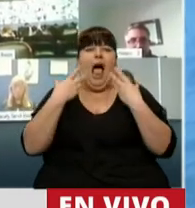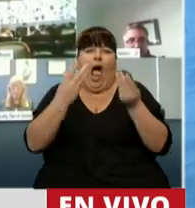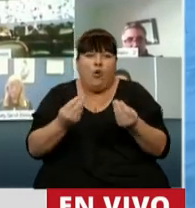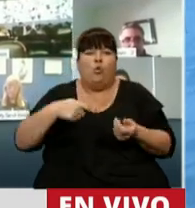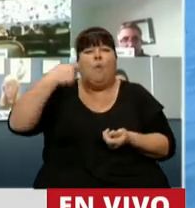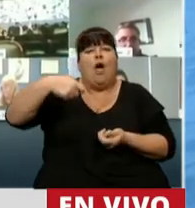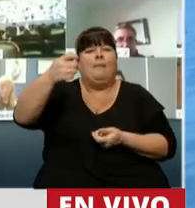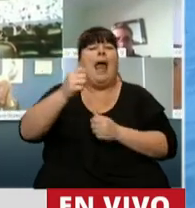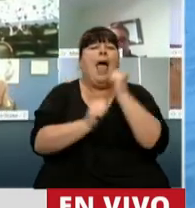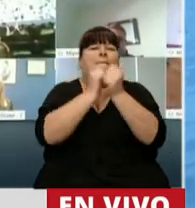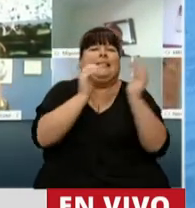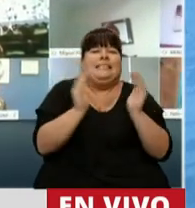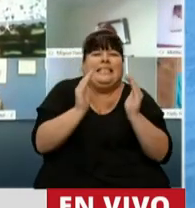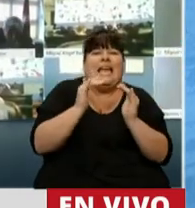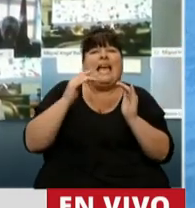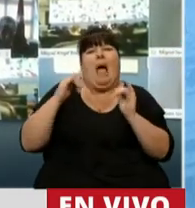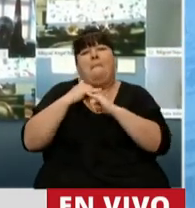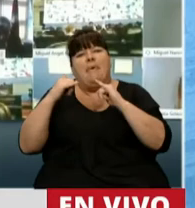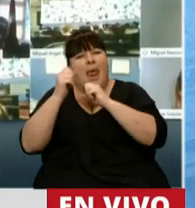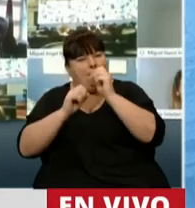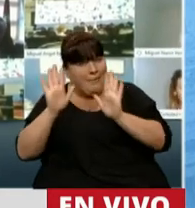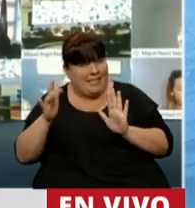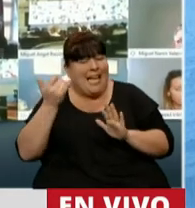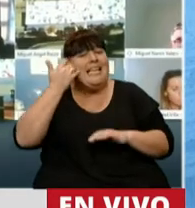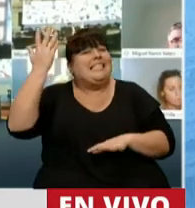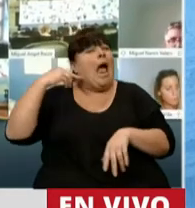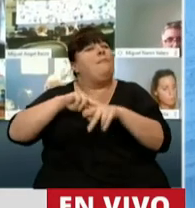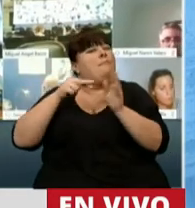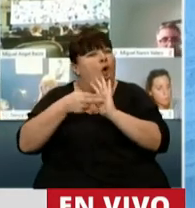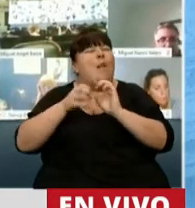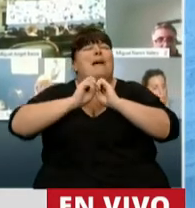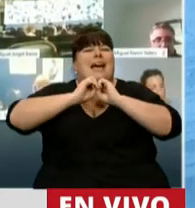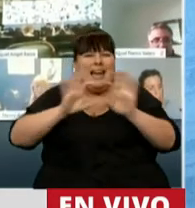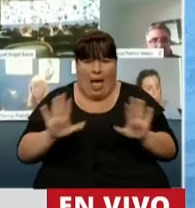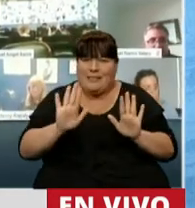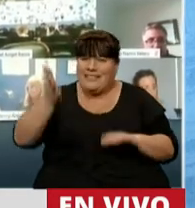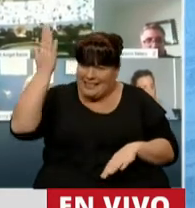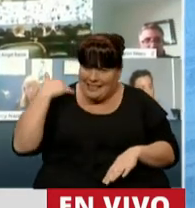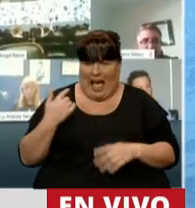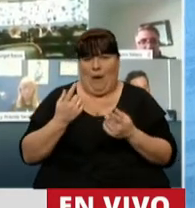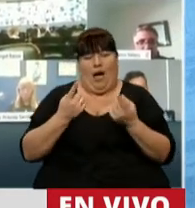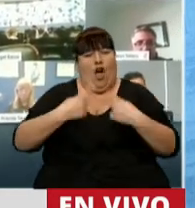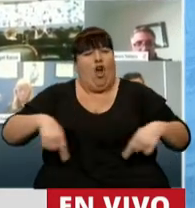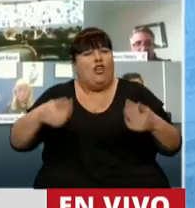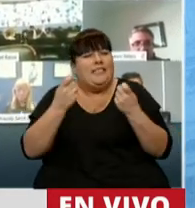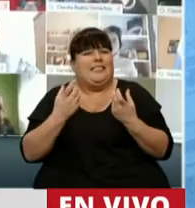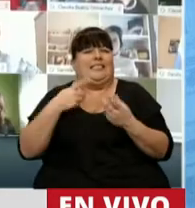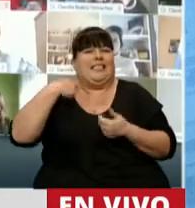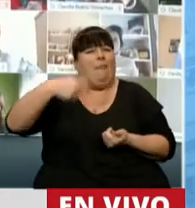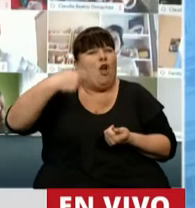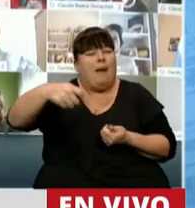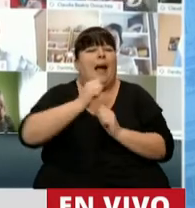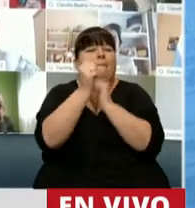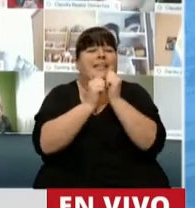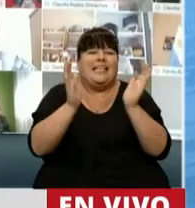moratoria a los pequeños y medianos contribuyentes. Ya la crisis era profunda. Ya las necesidades de darle una moratoria